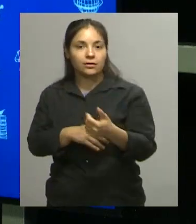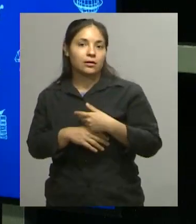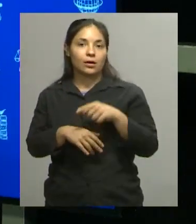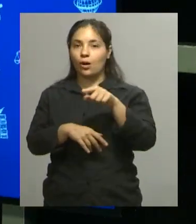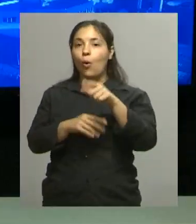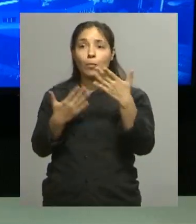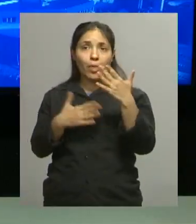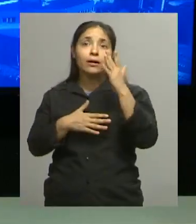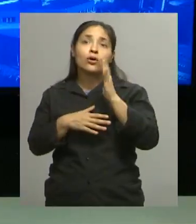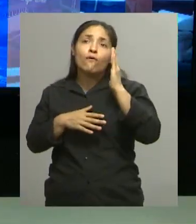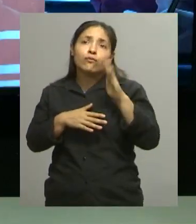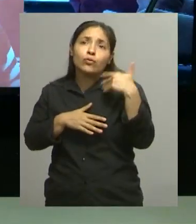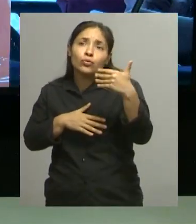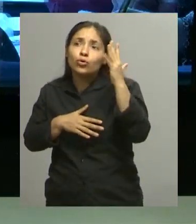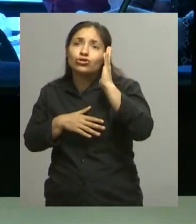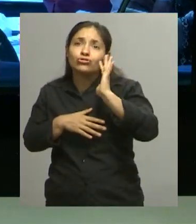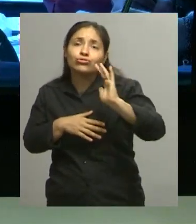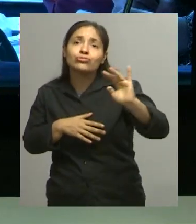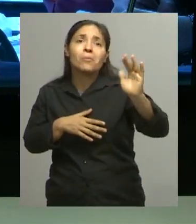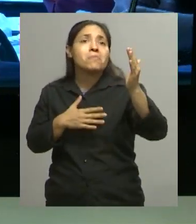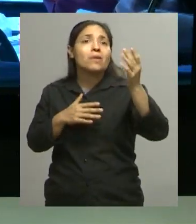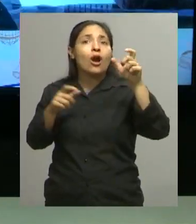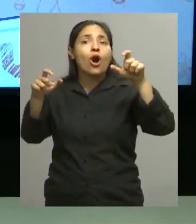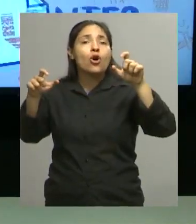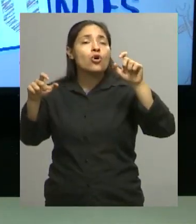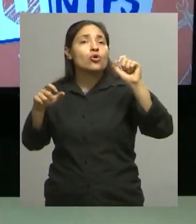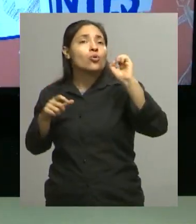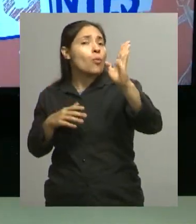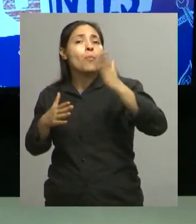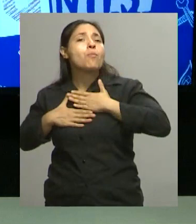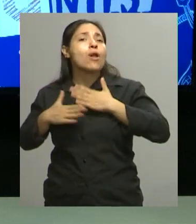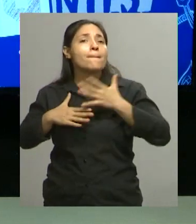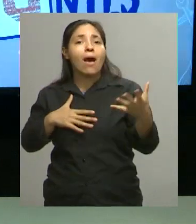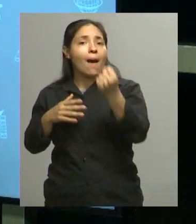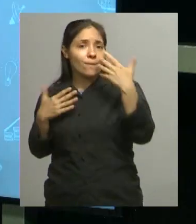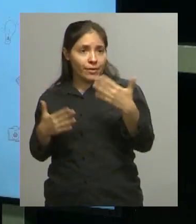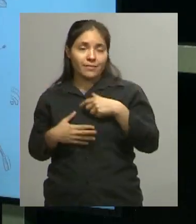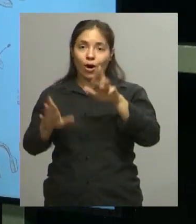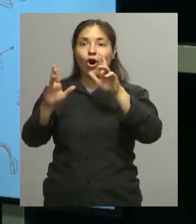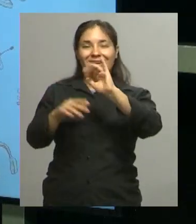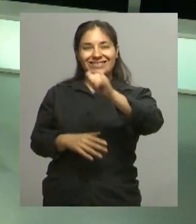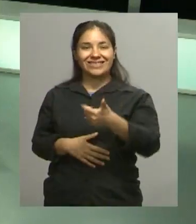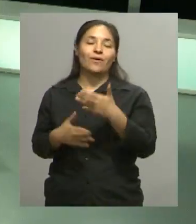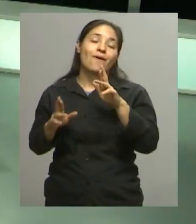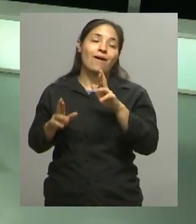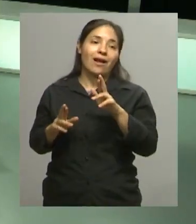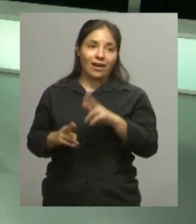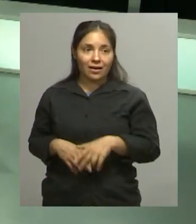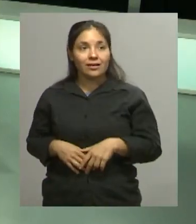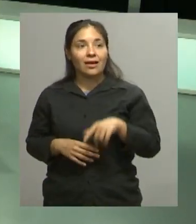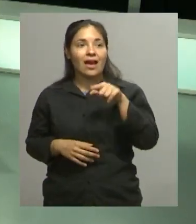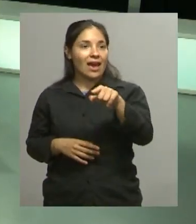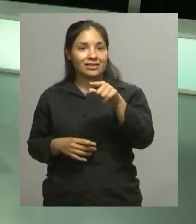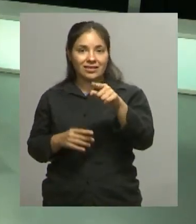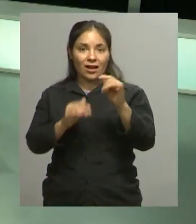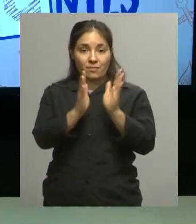soñar con que tal vez tengan en algún momento su propio club ¿No? Sí Ojalá se dé Ojalá Ojalá Un poco de eso es